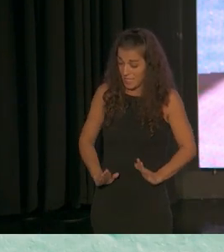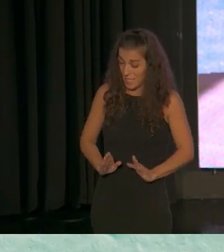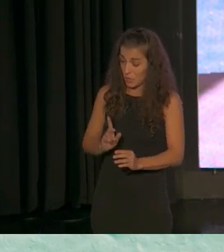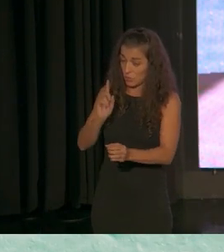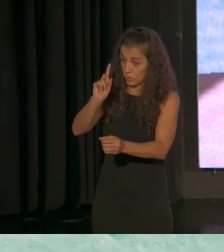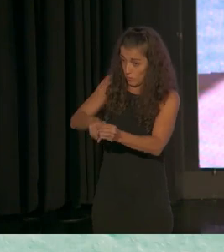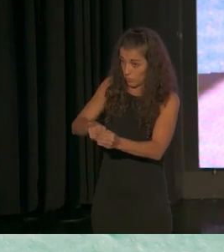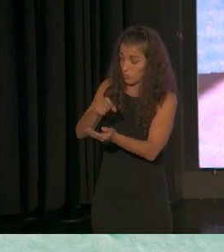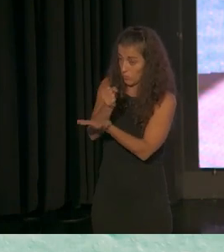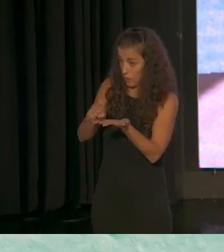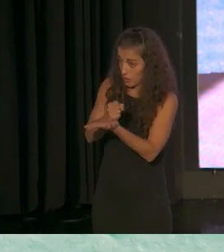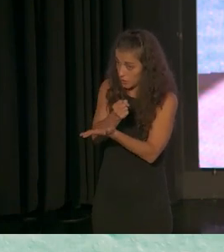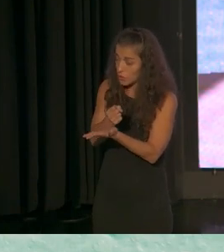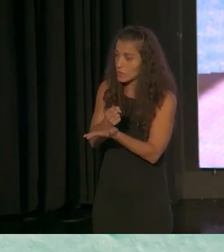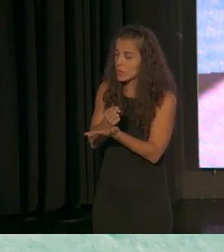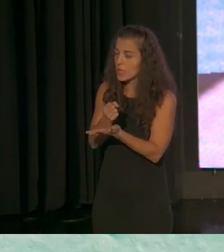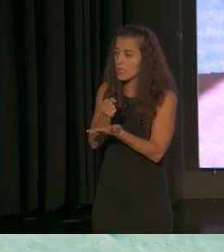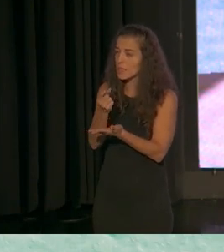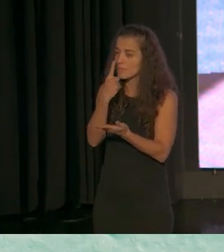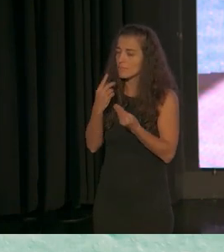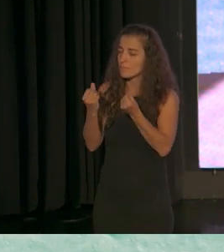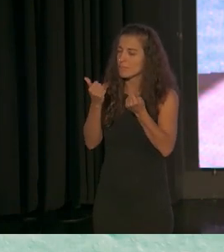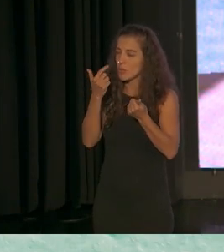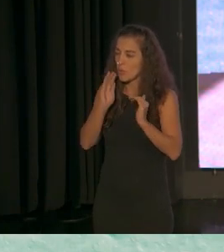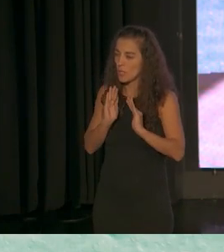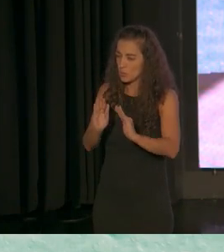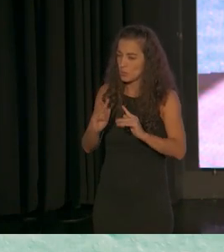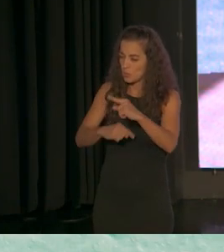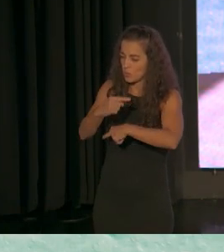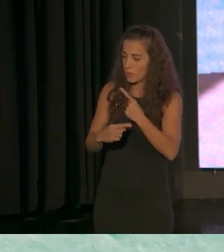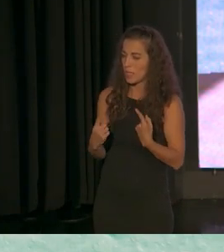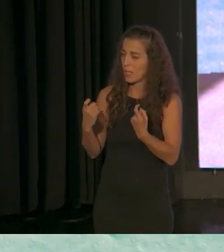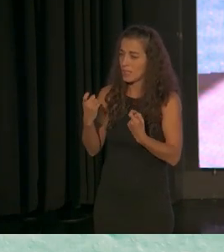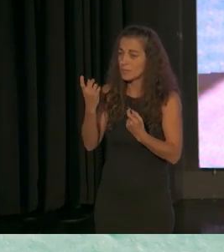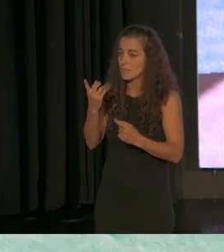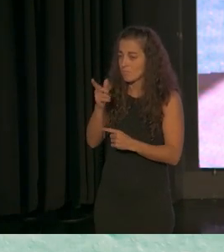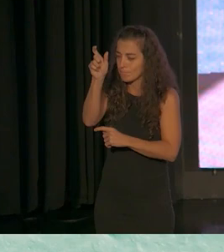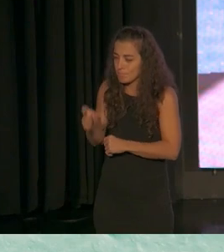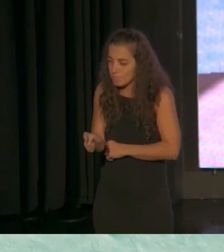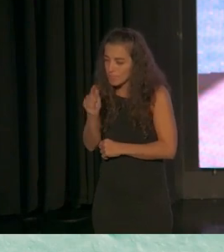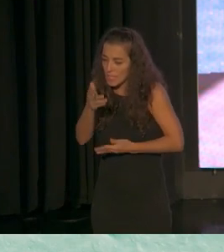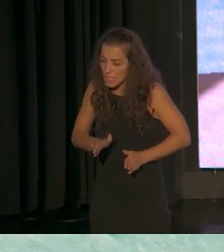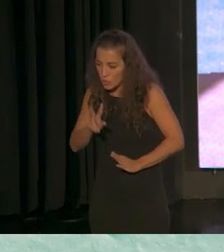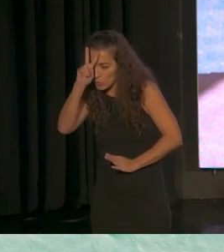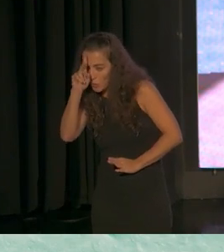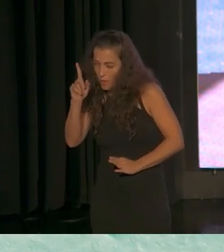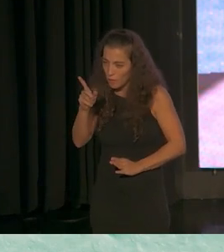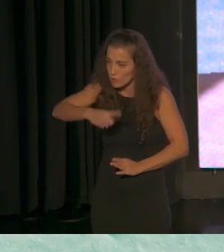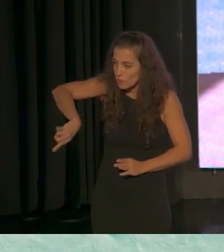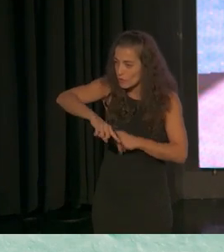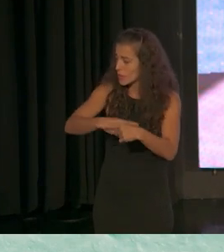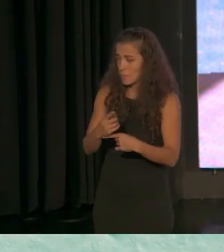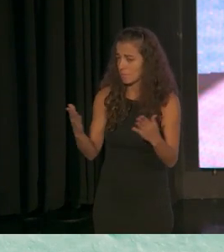se preocupen y que atiendan a sus propias necesidades como familia y que no ven que tengan ningún interés en